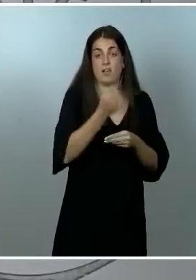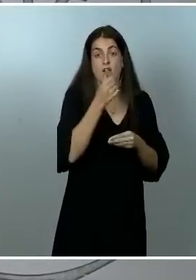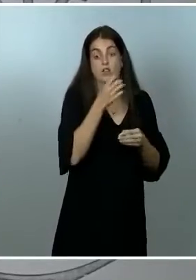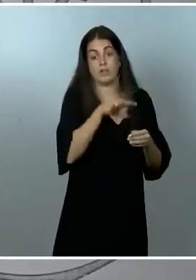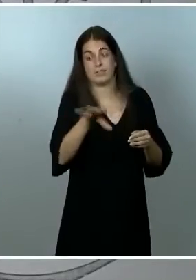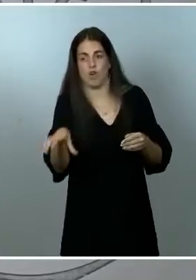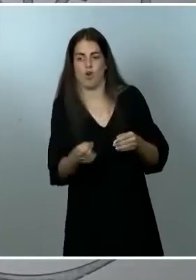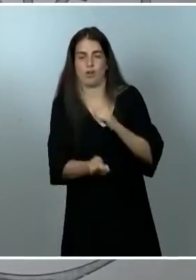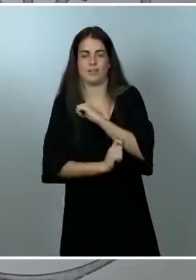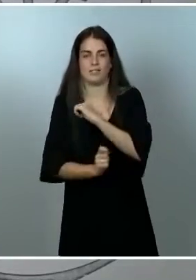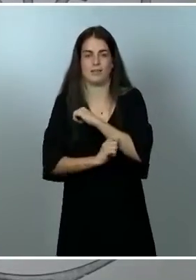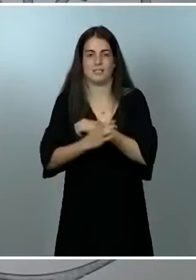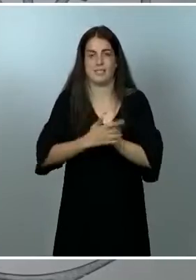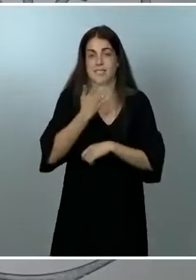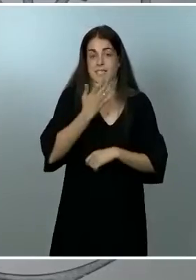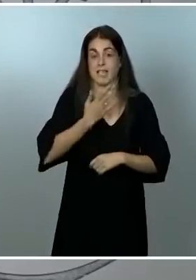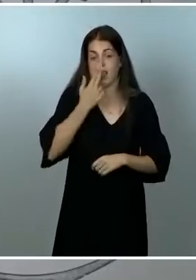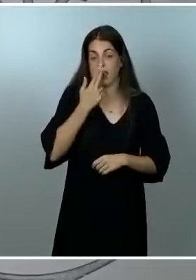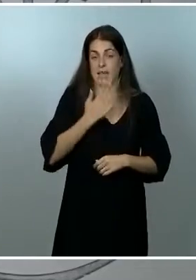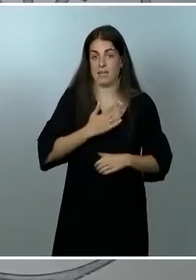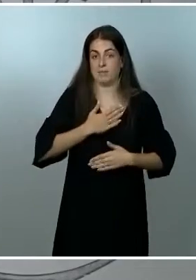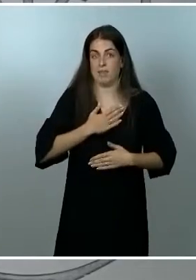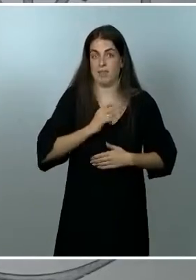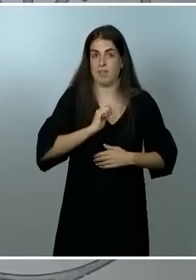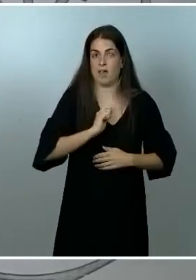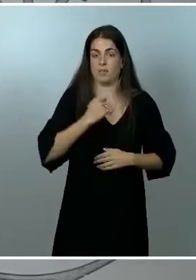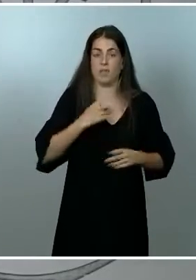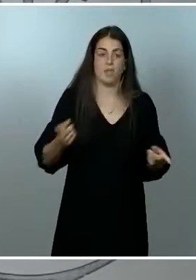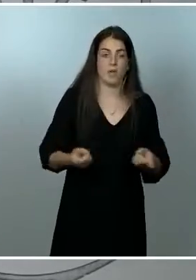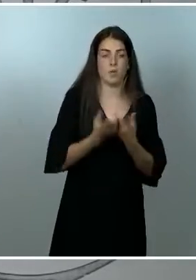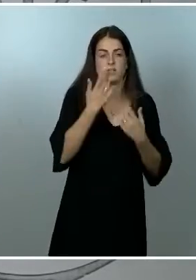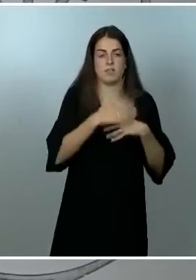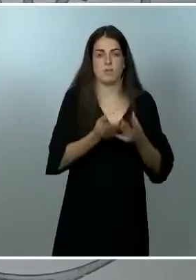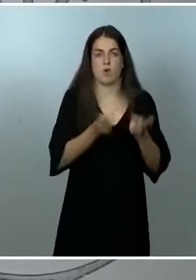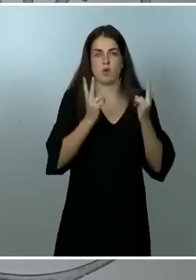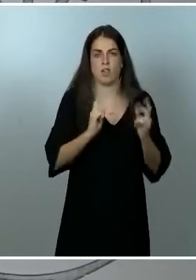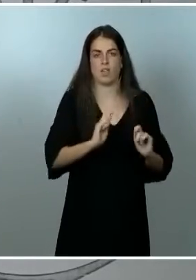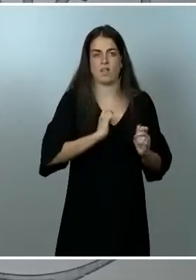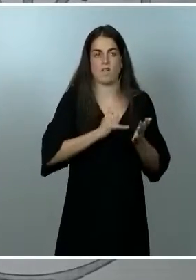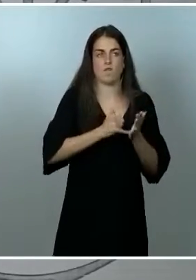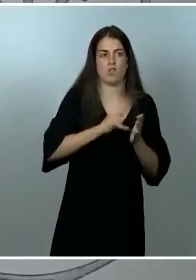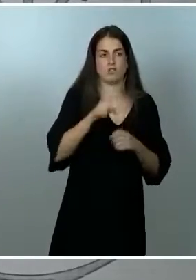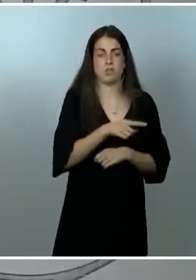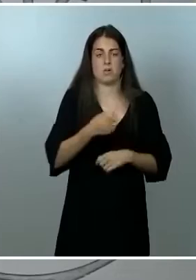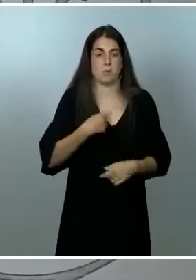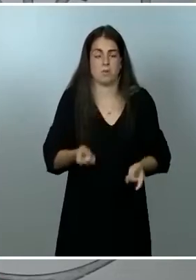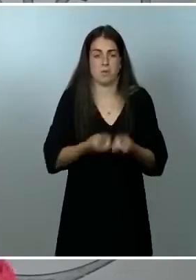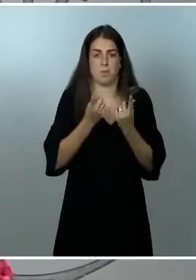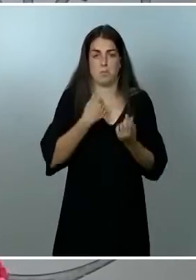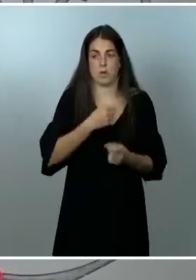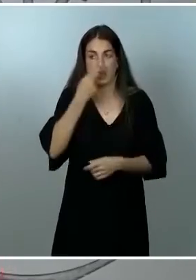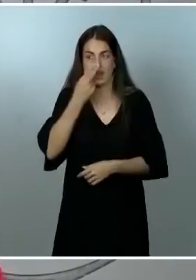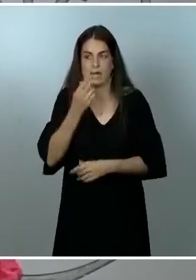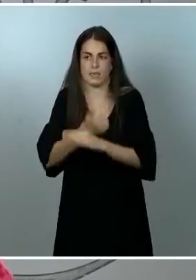da igual si eso debilita o deteriora nuestra democracia. Como decía, una información que el Ministerio